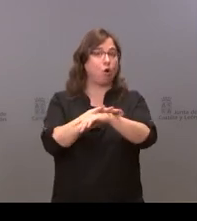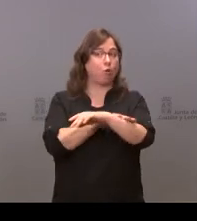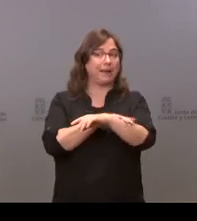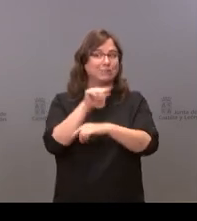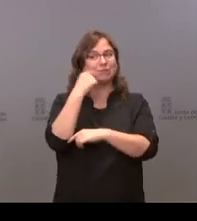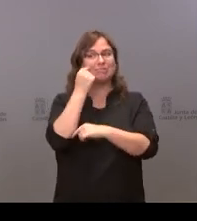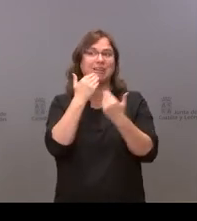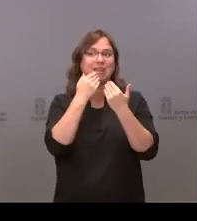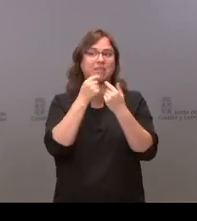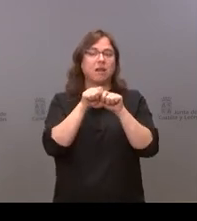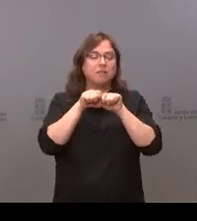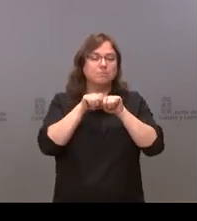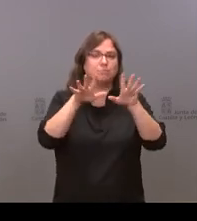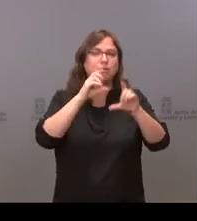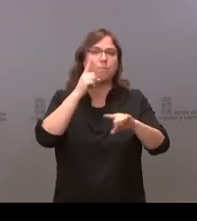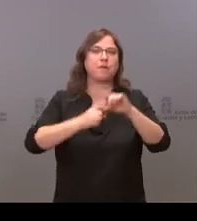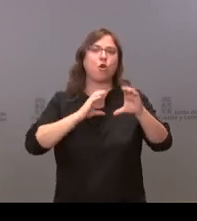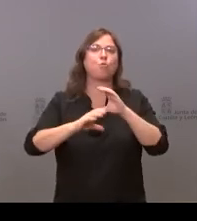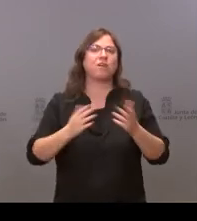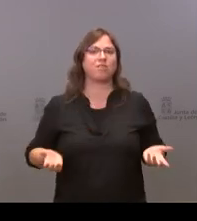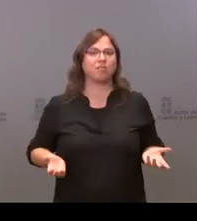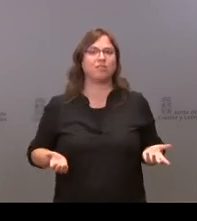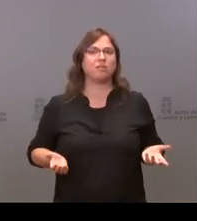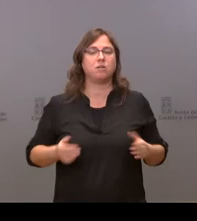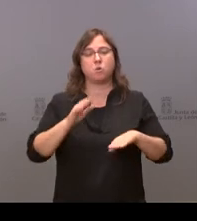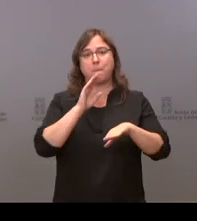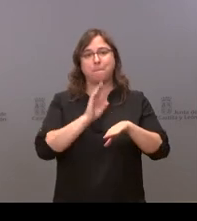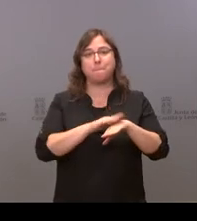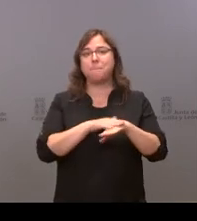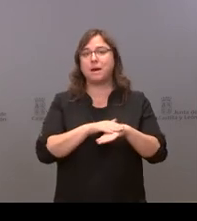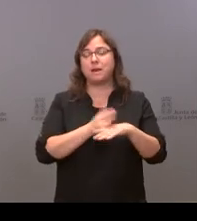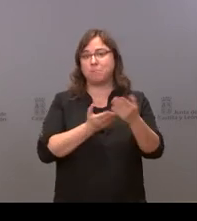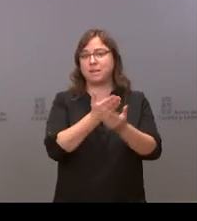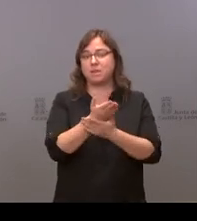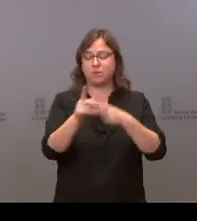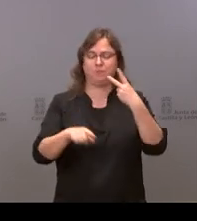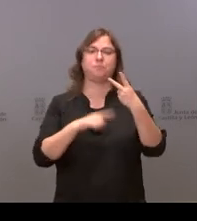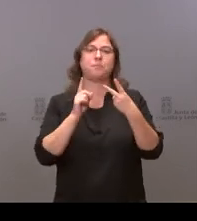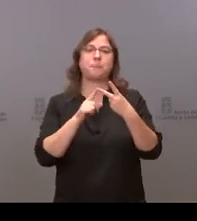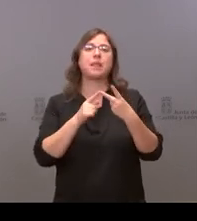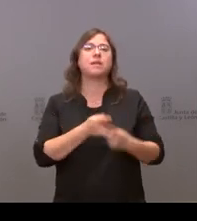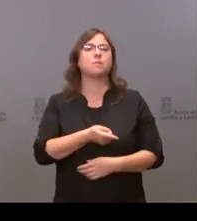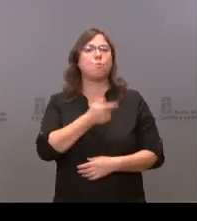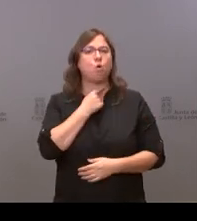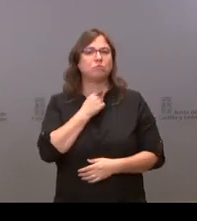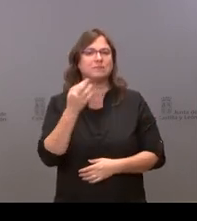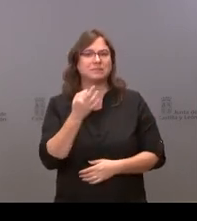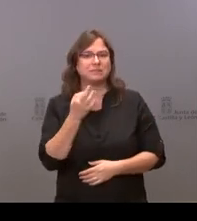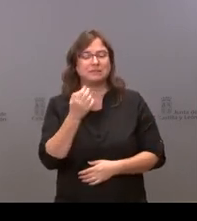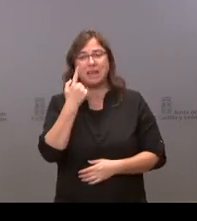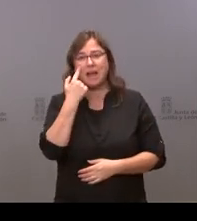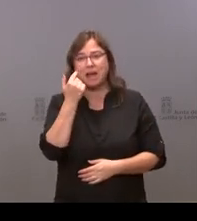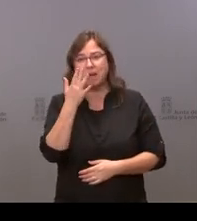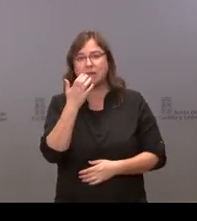comunicación de esta nueva petición y en segundo lugar me gustaría a ver si